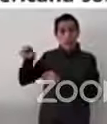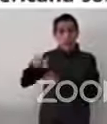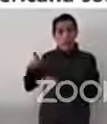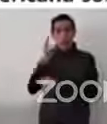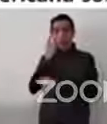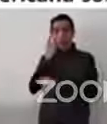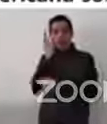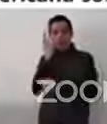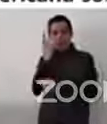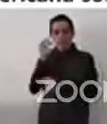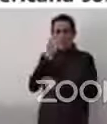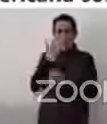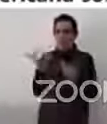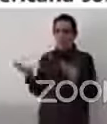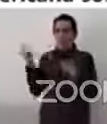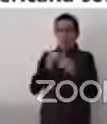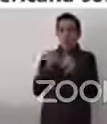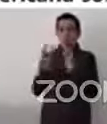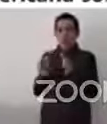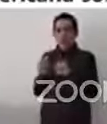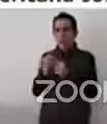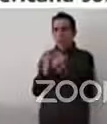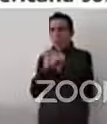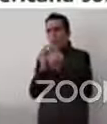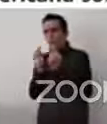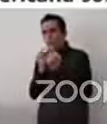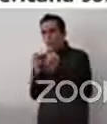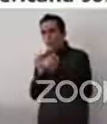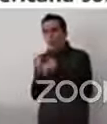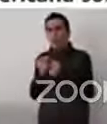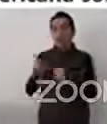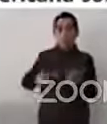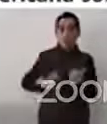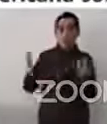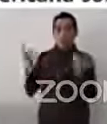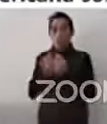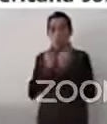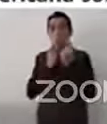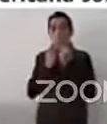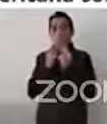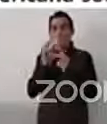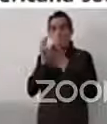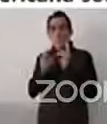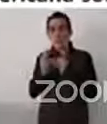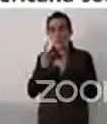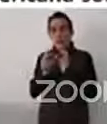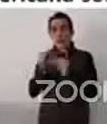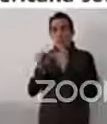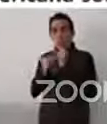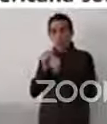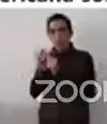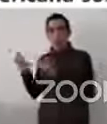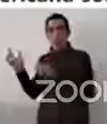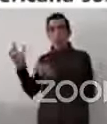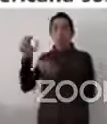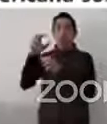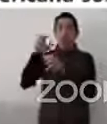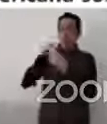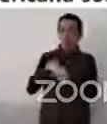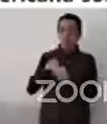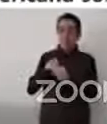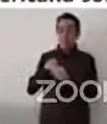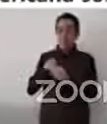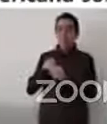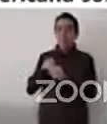un tema de conflicto jurídico al interior de la organización porque no había precedentes de este tipo. Y crearon